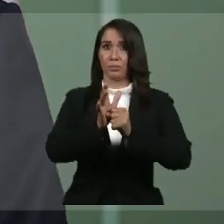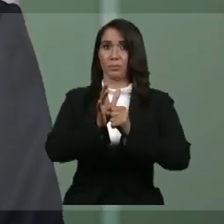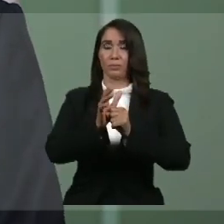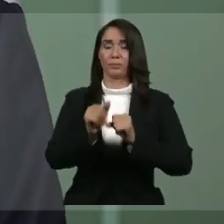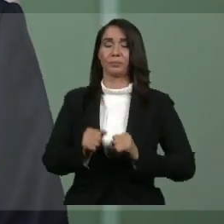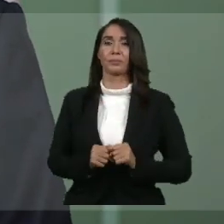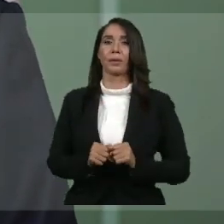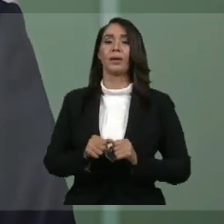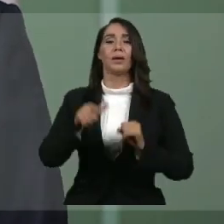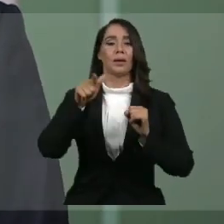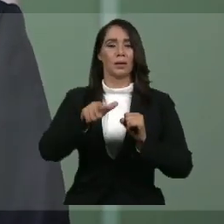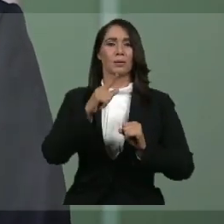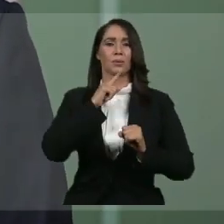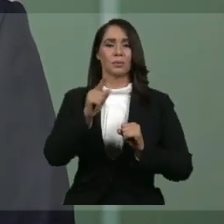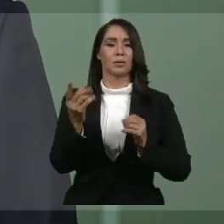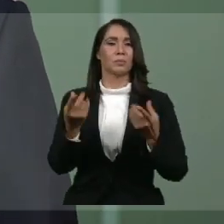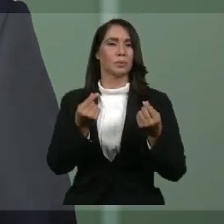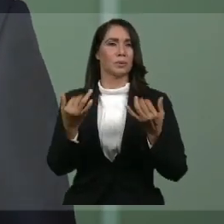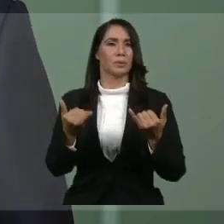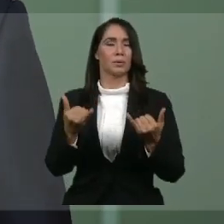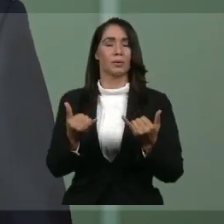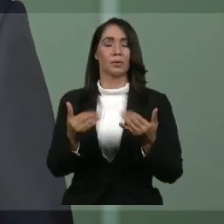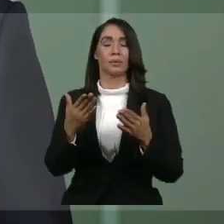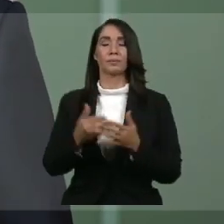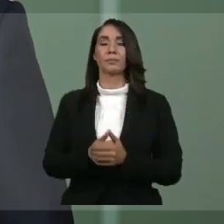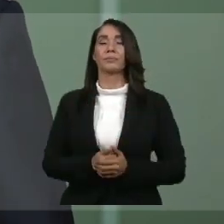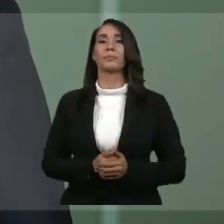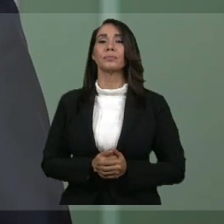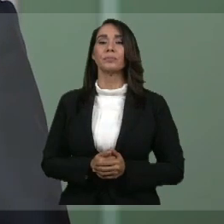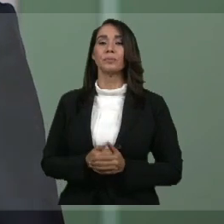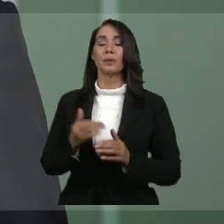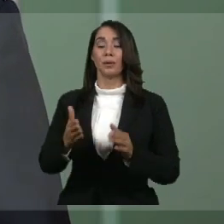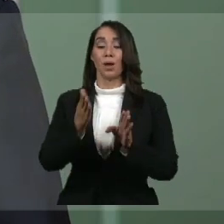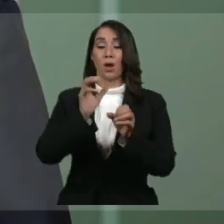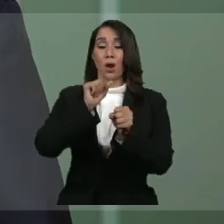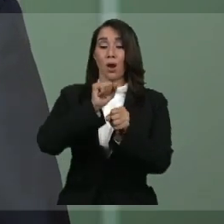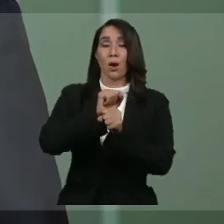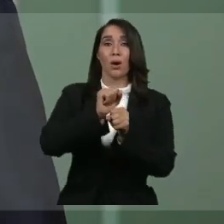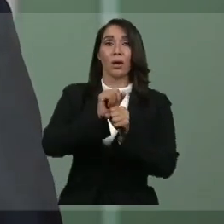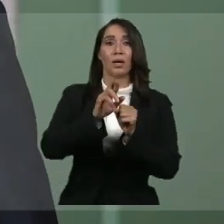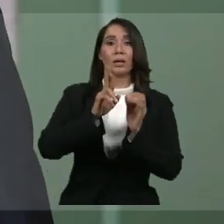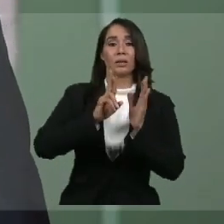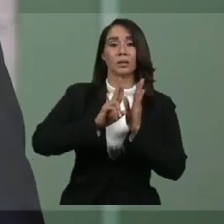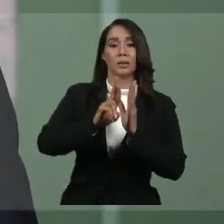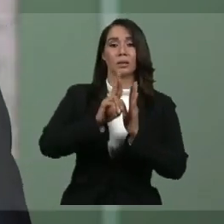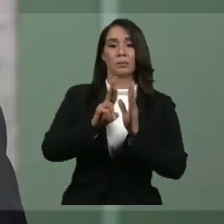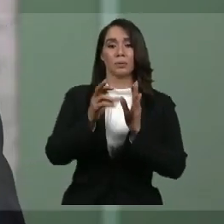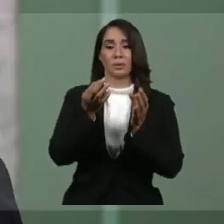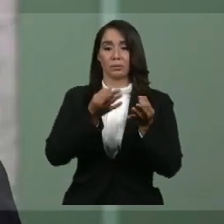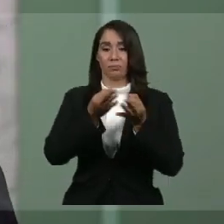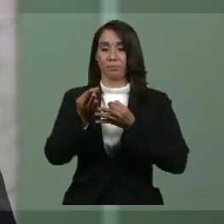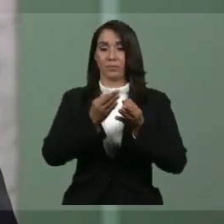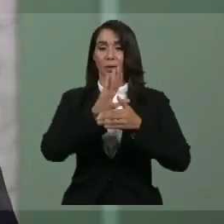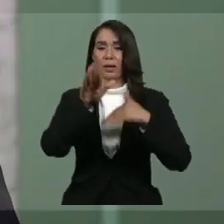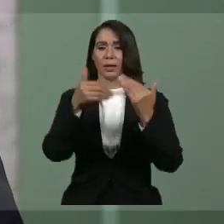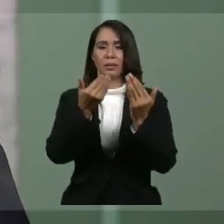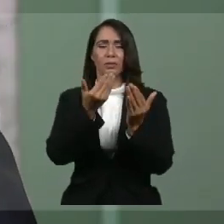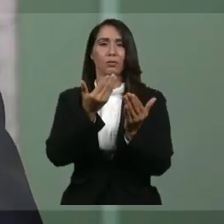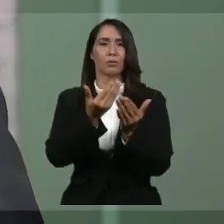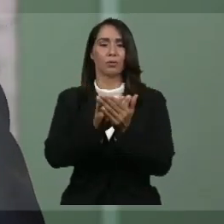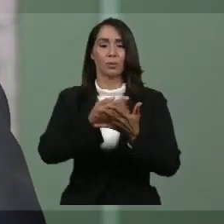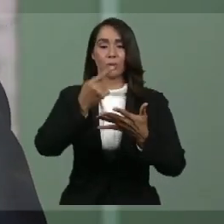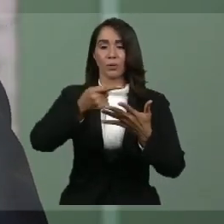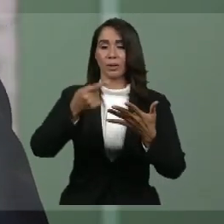es lo que estamos haciendo. Actualmente contamos con operativos de respuestas específicas en todas las áreas,